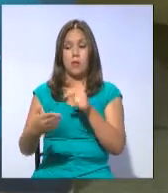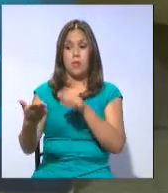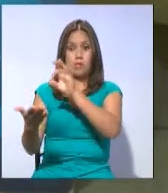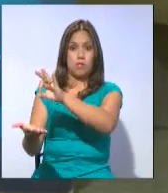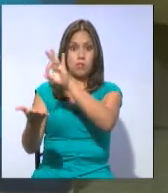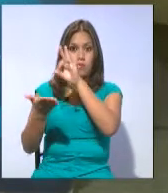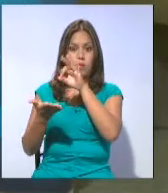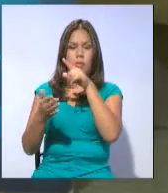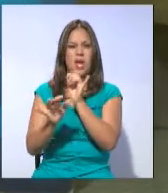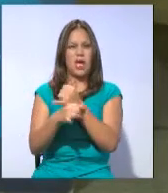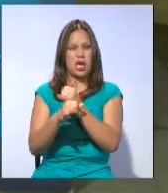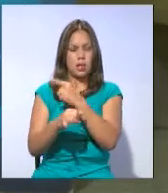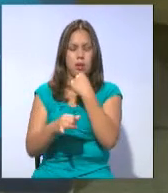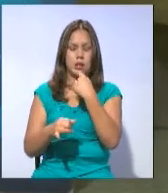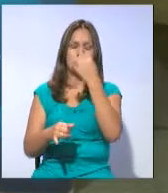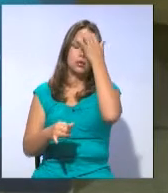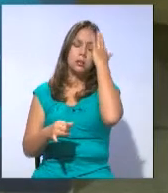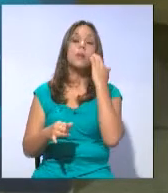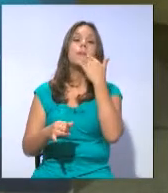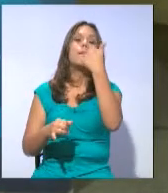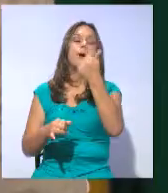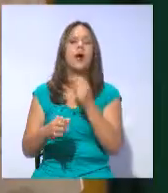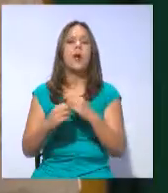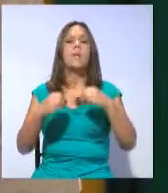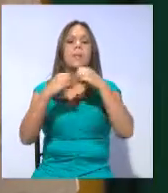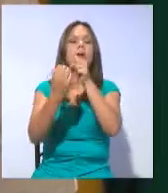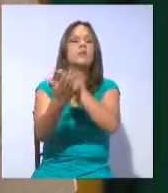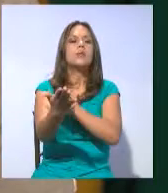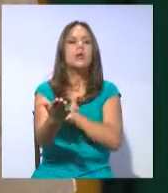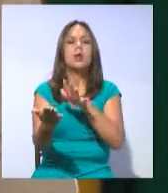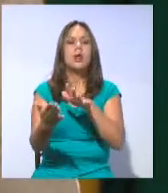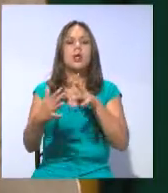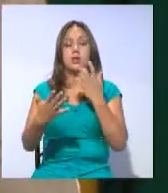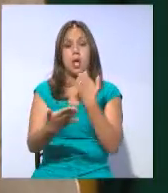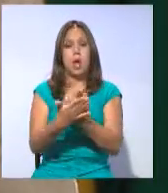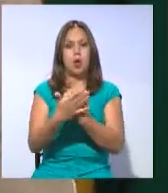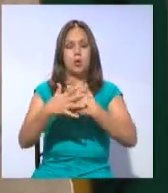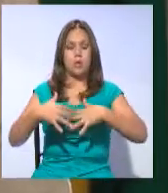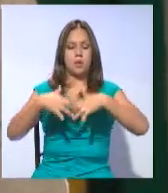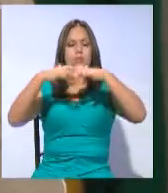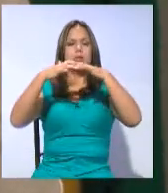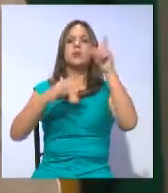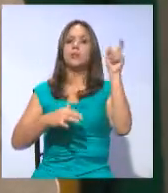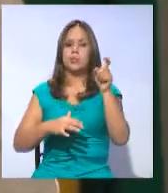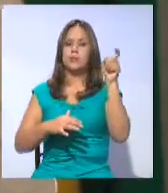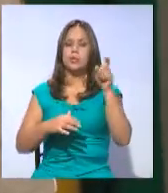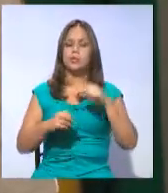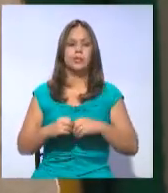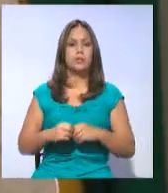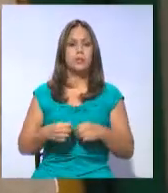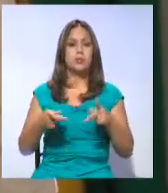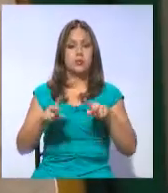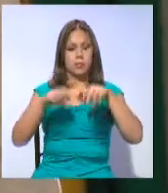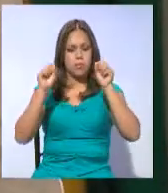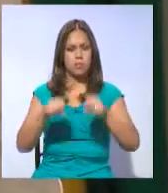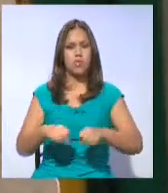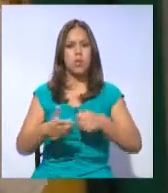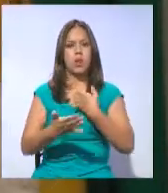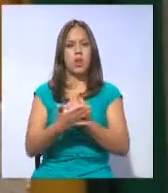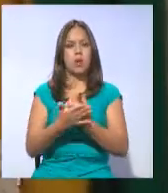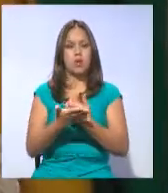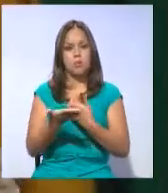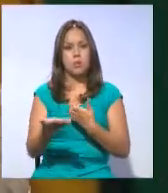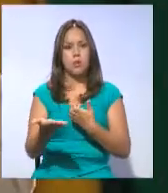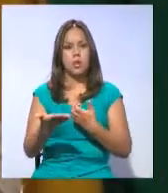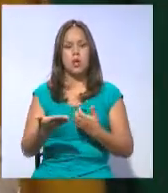señaló que se deben generar más proyectos inmobiliarios para reactivar la economía ecuatoriana. La posibilidad de participar en la economía.